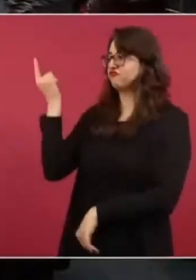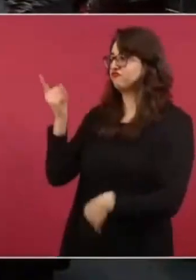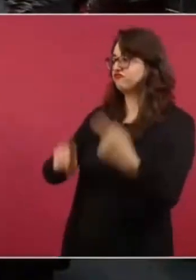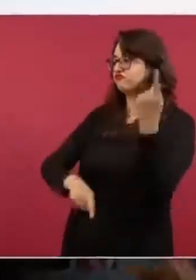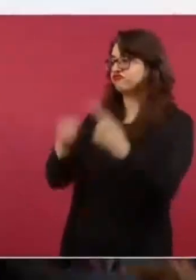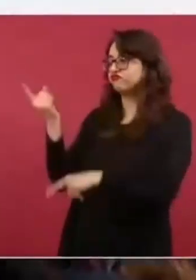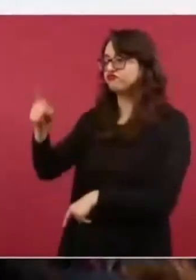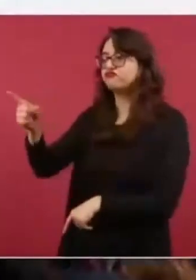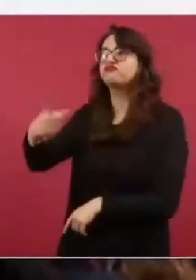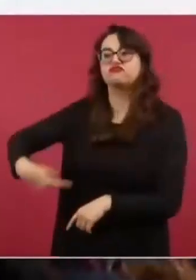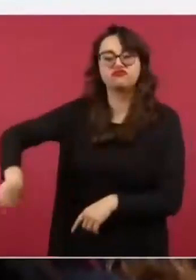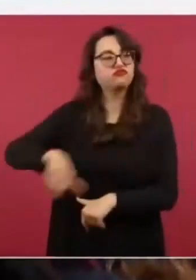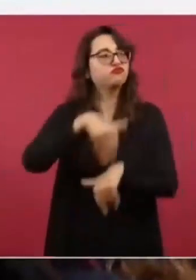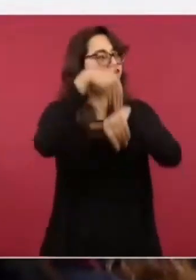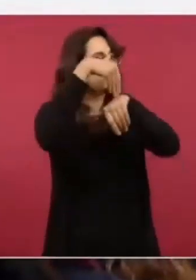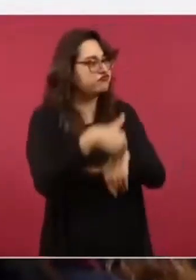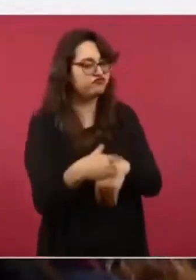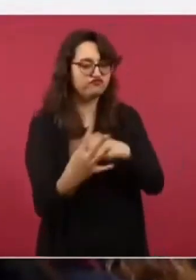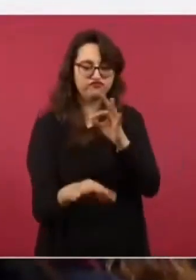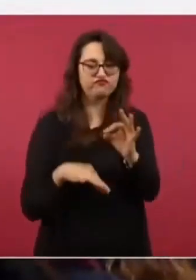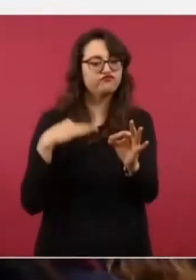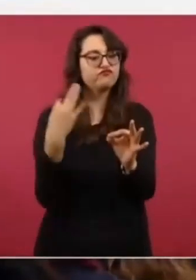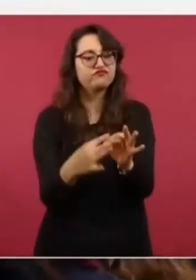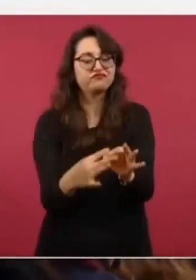con el paso del tiempo.